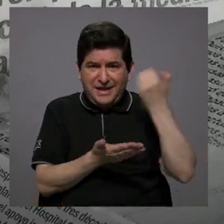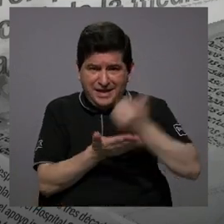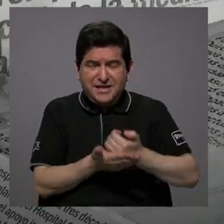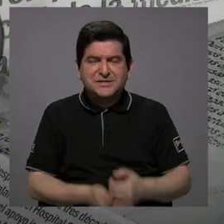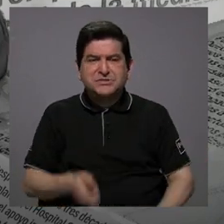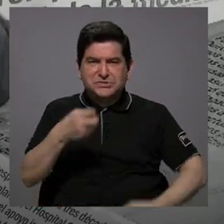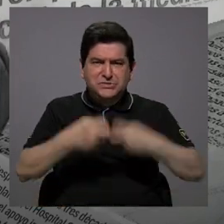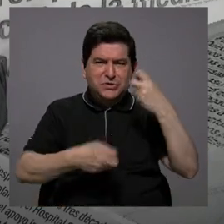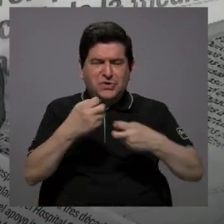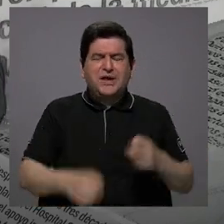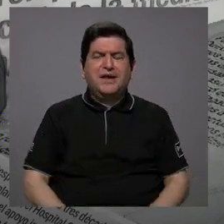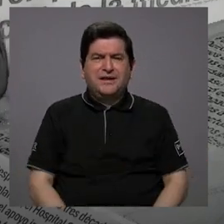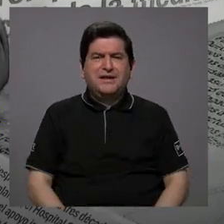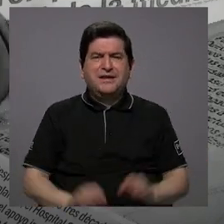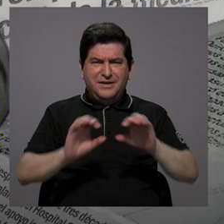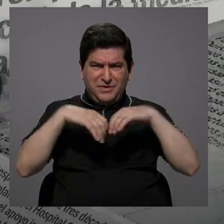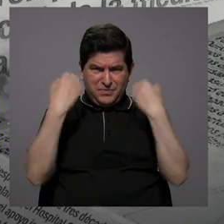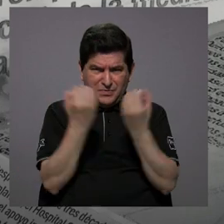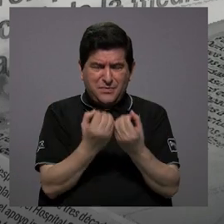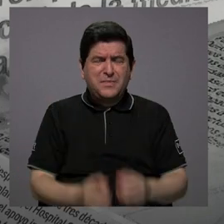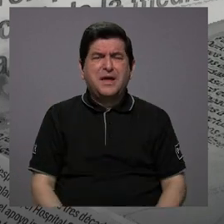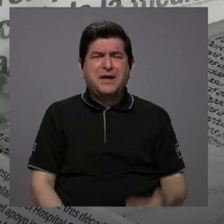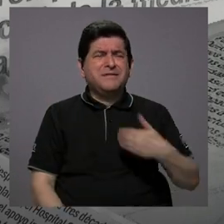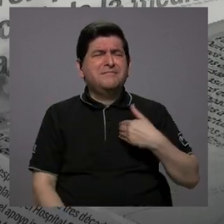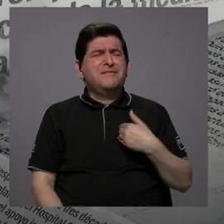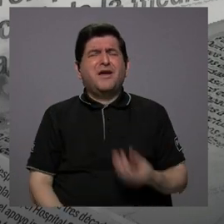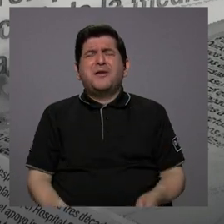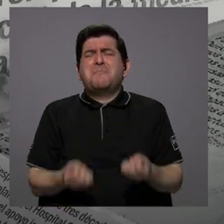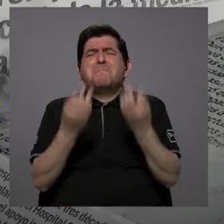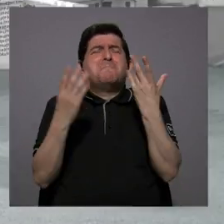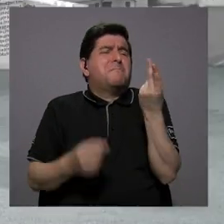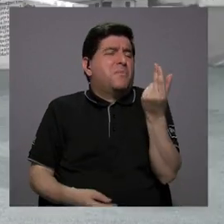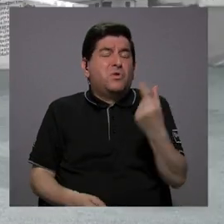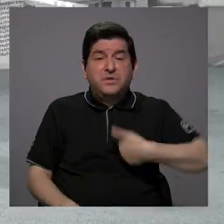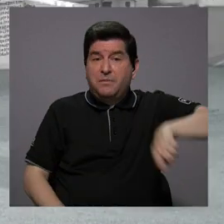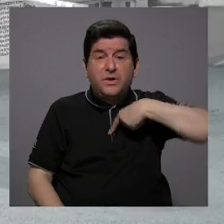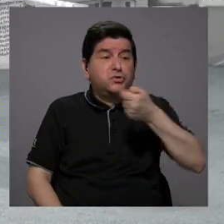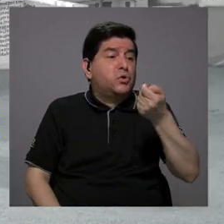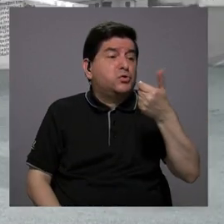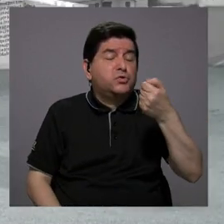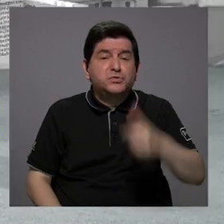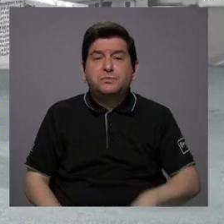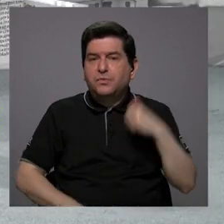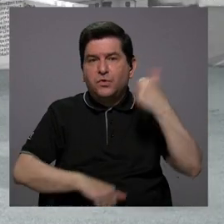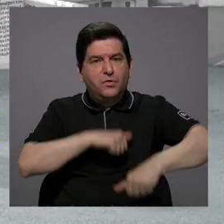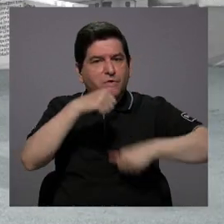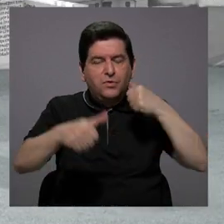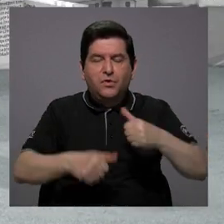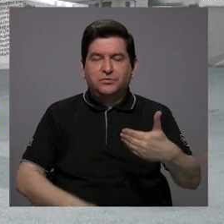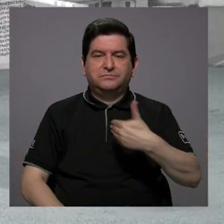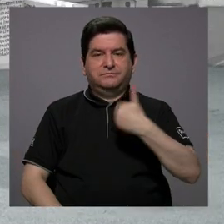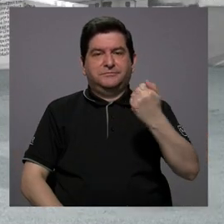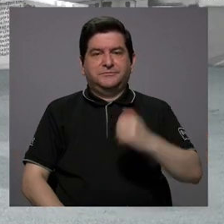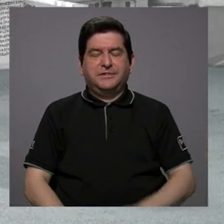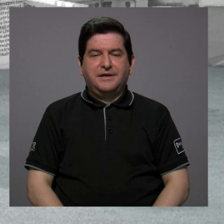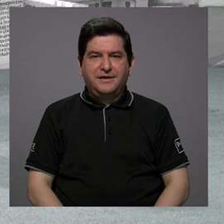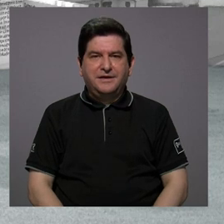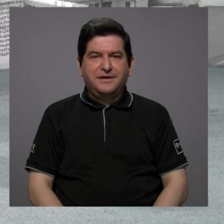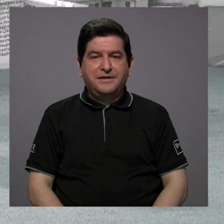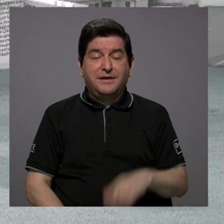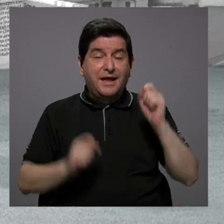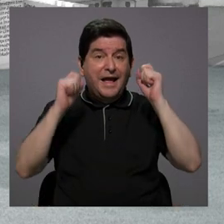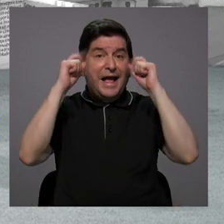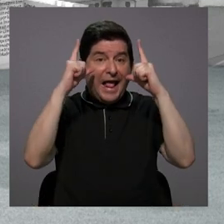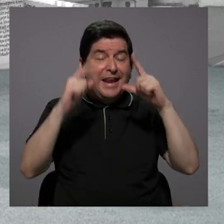organizado tiene muchísimo dinero y nosotros tenemos muy poco dinero para combatirlo. Entonces, esto tiene que servir como una